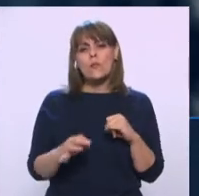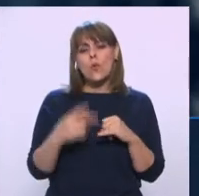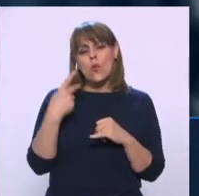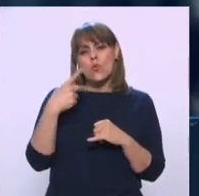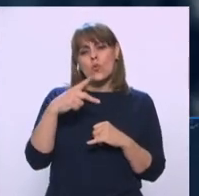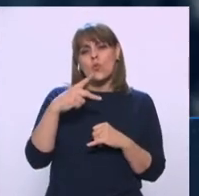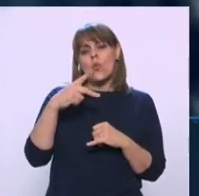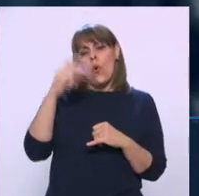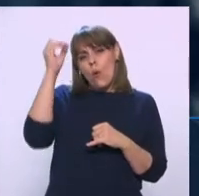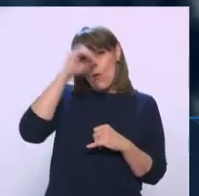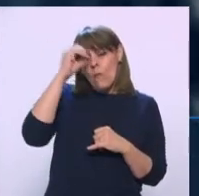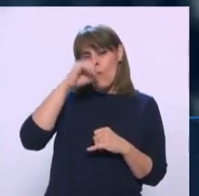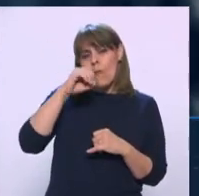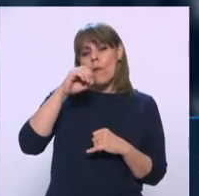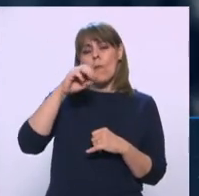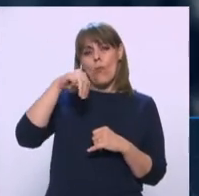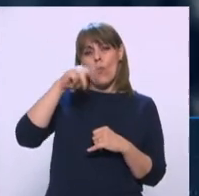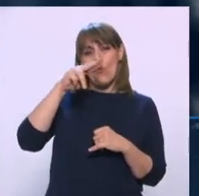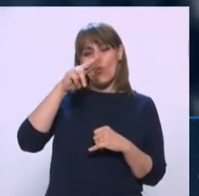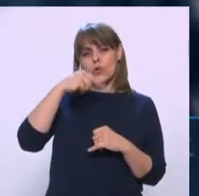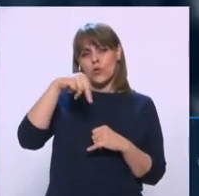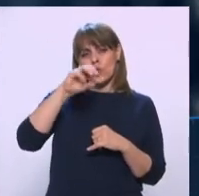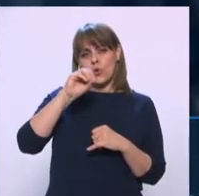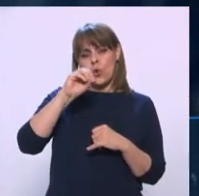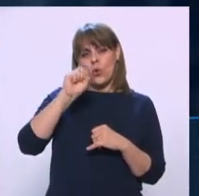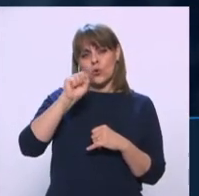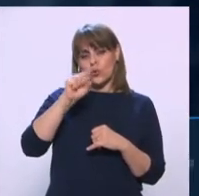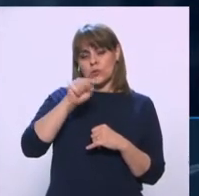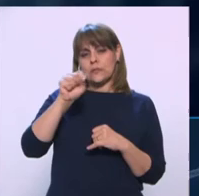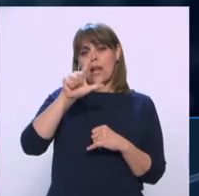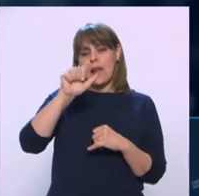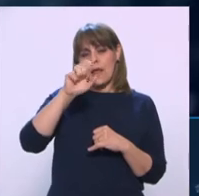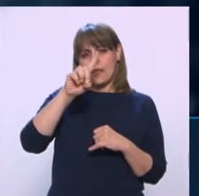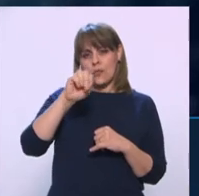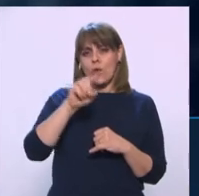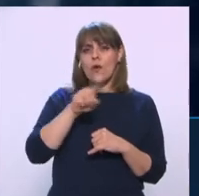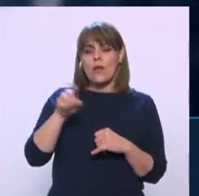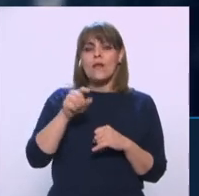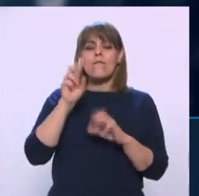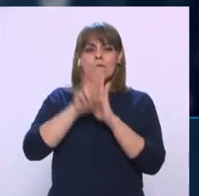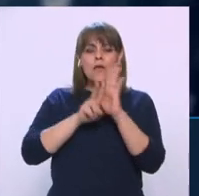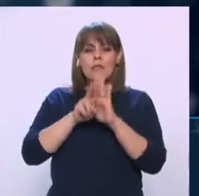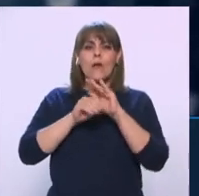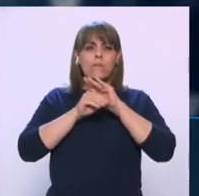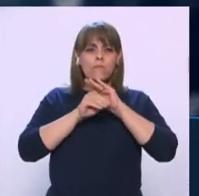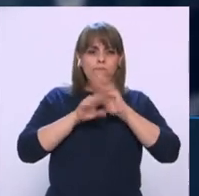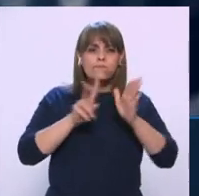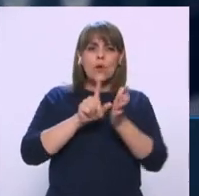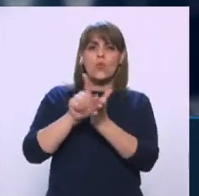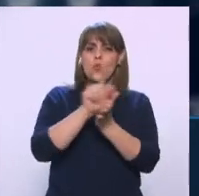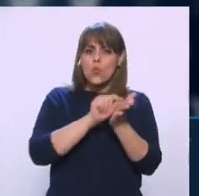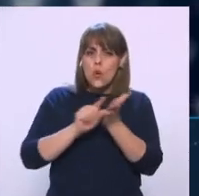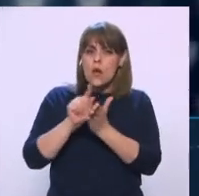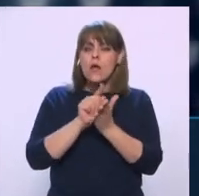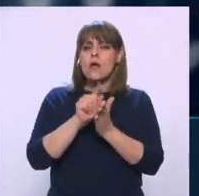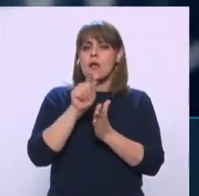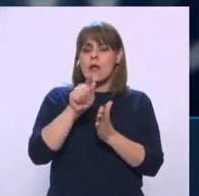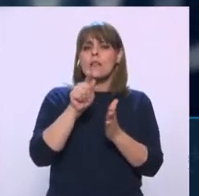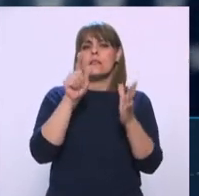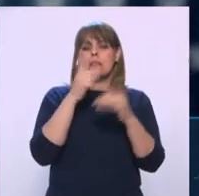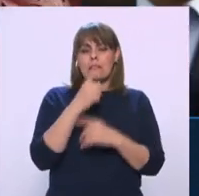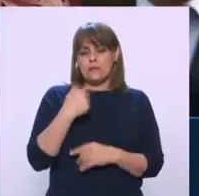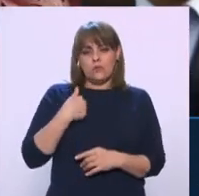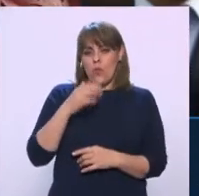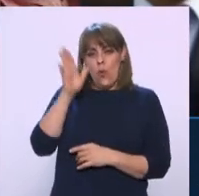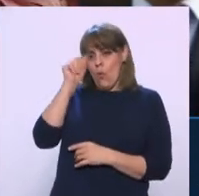Fue Porfirio Muñolero Quien también a través de un video Transmitido en sus redes sociales En su cuenta de Twitter Pues se dijo que no